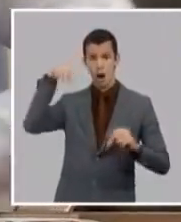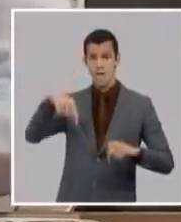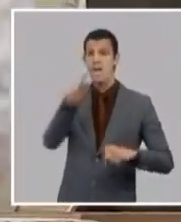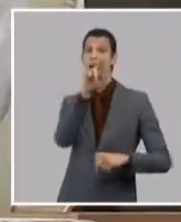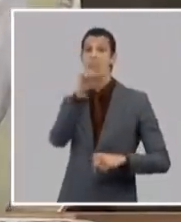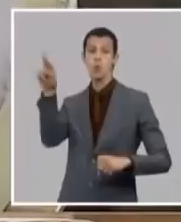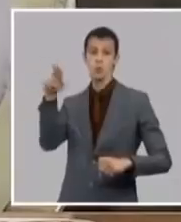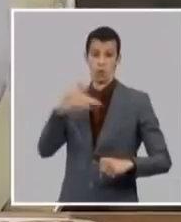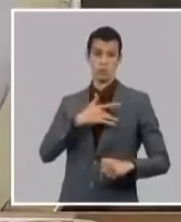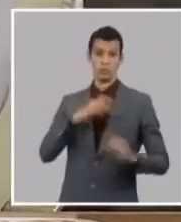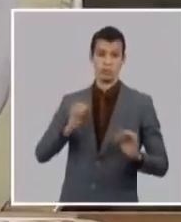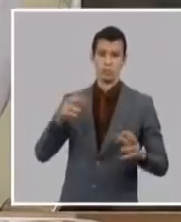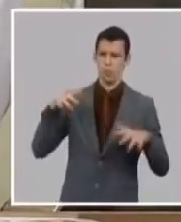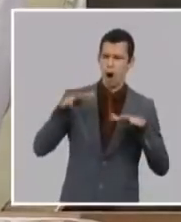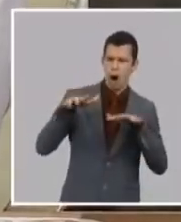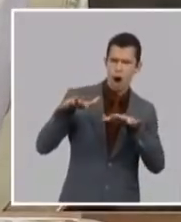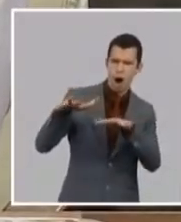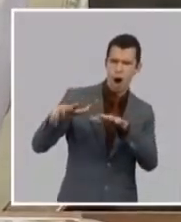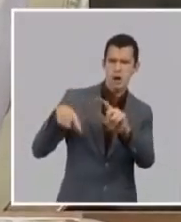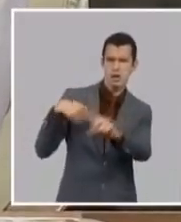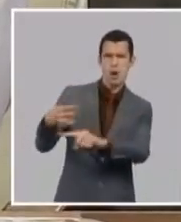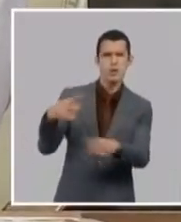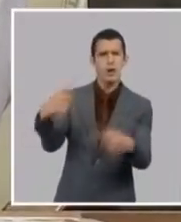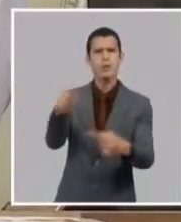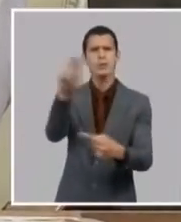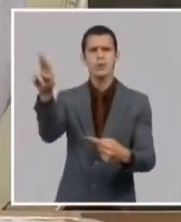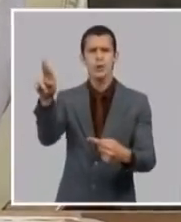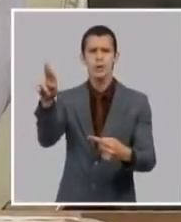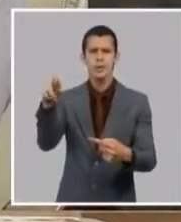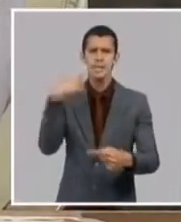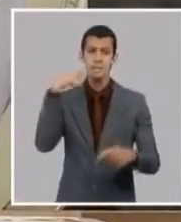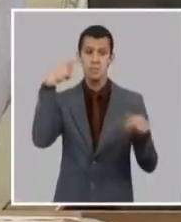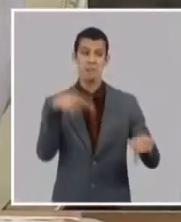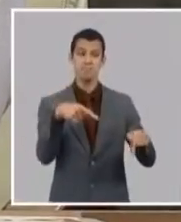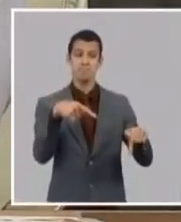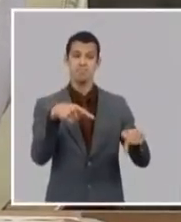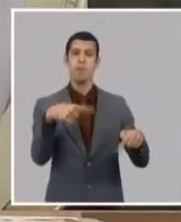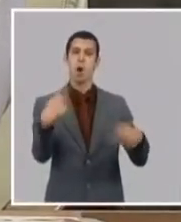que calumnia que mentira que deshonra que